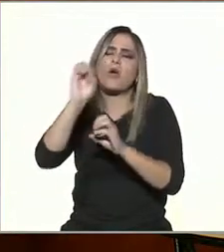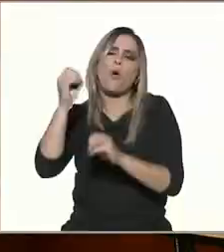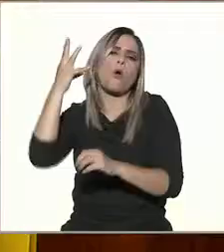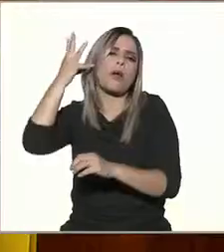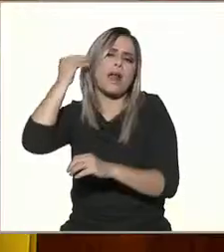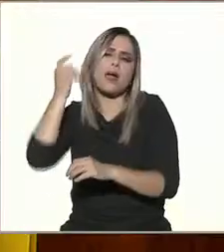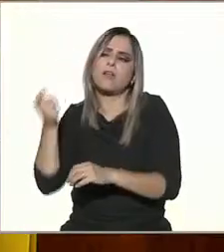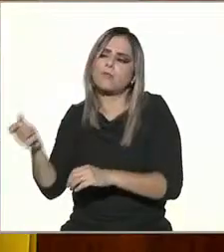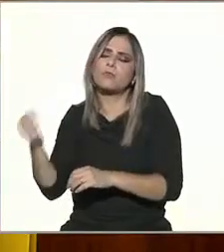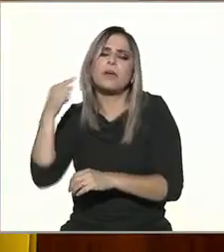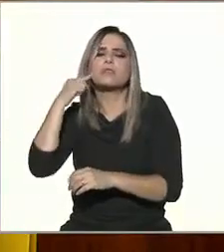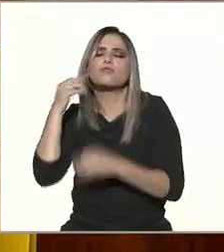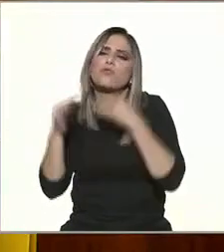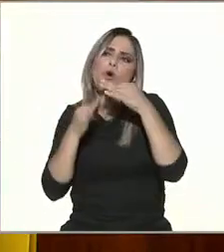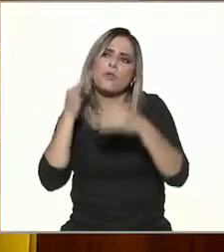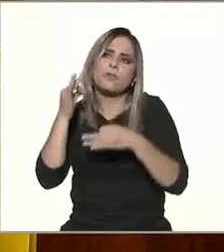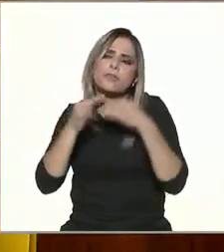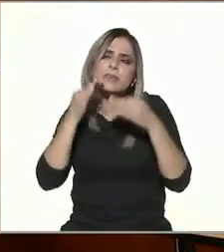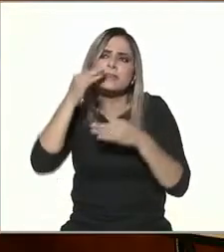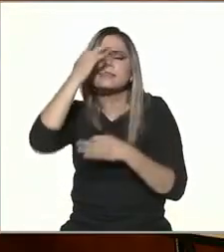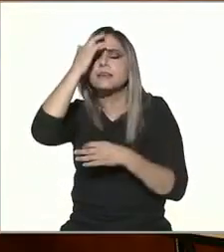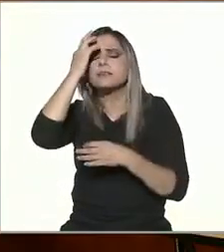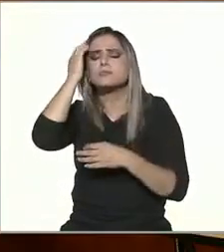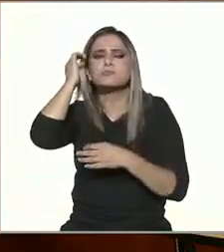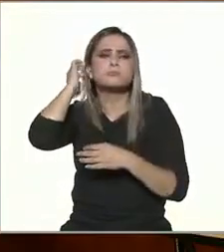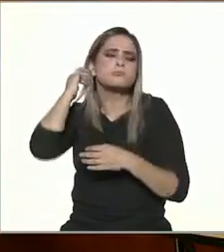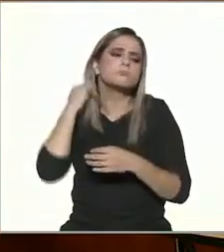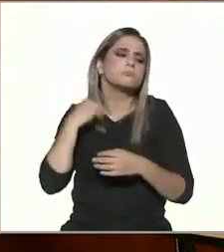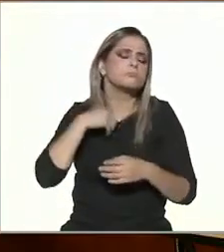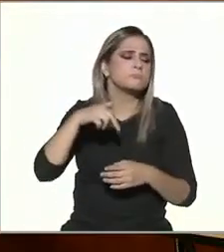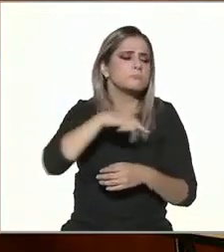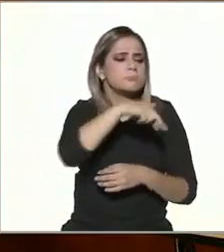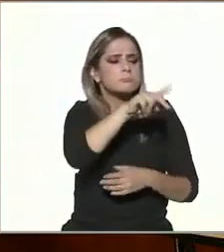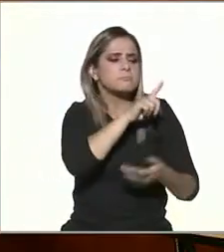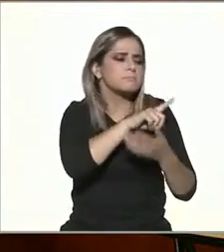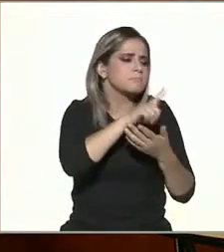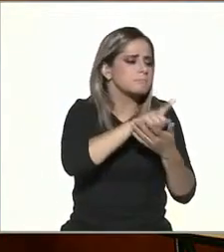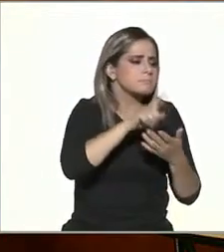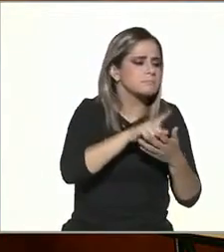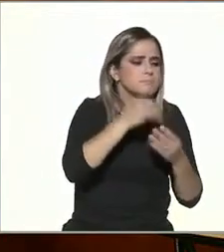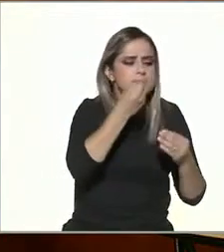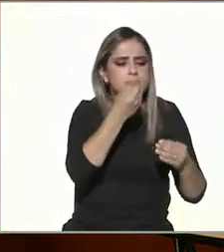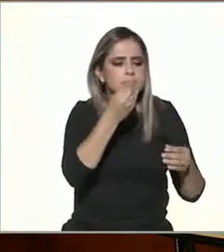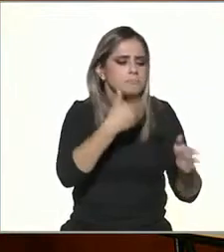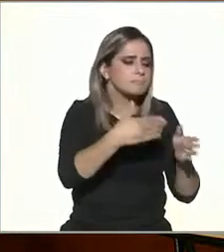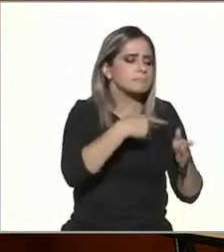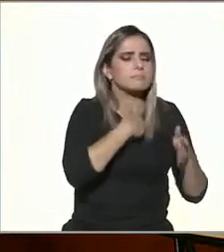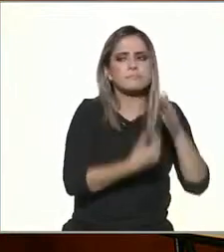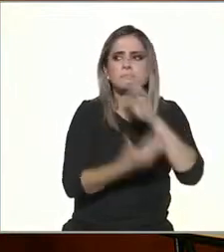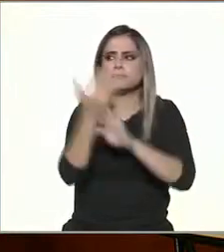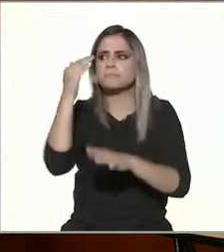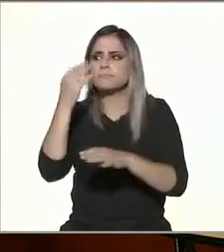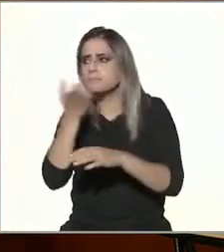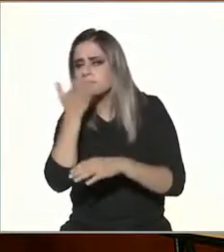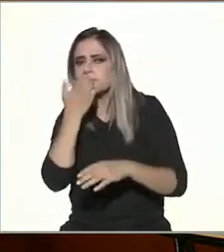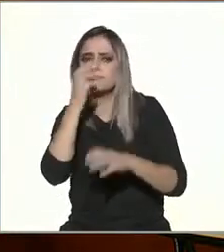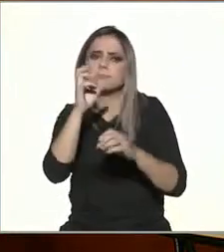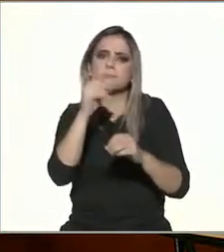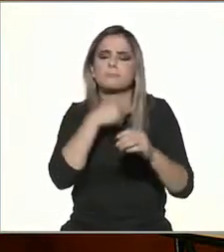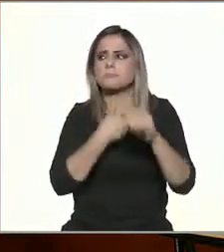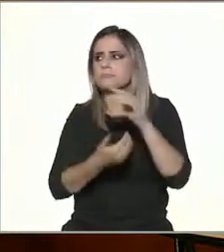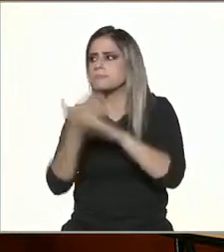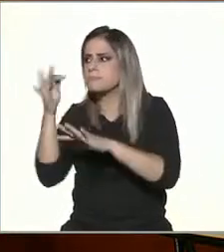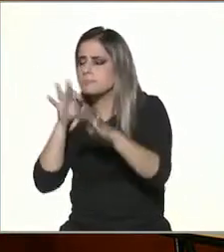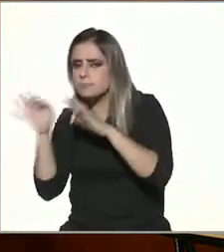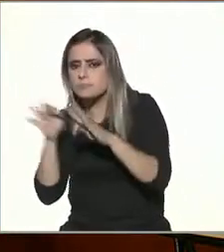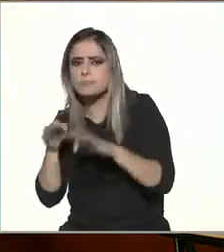el noticiero y estaba, digamos, haciendo mis actividades para irme, digamos, a la escuela o al trabajo. Y, digamos, ahí, pues bueno, pasaba todo